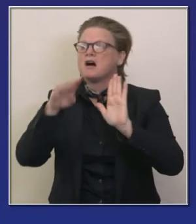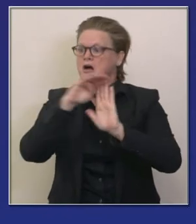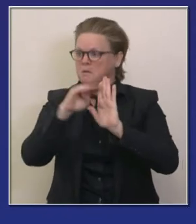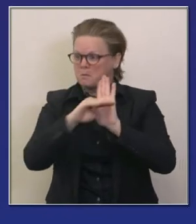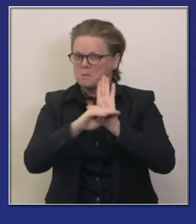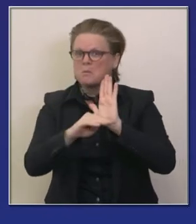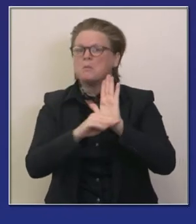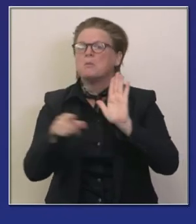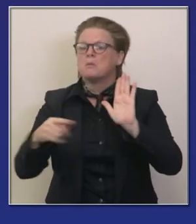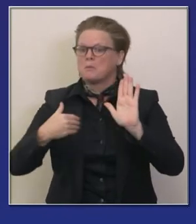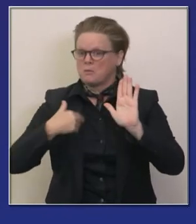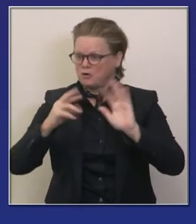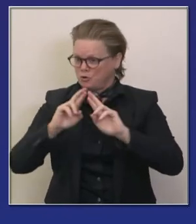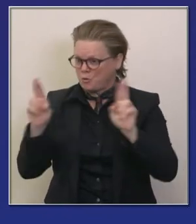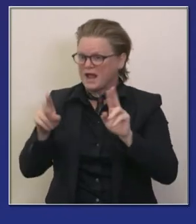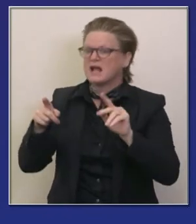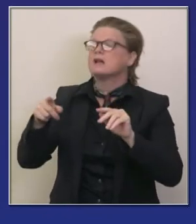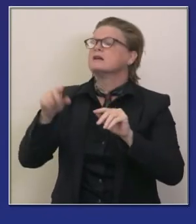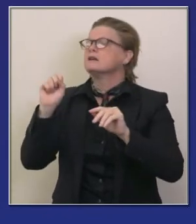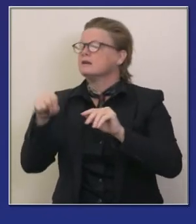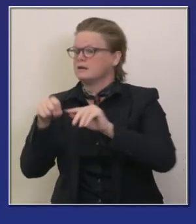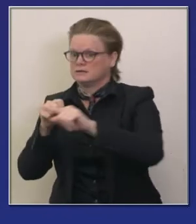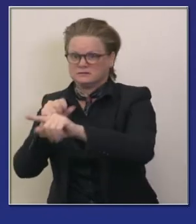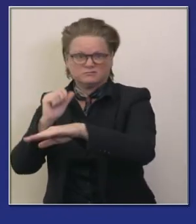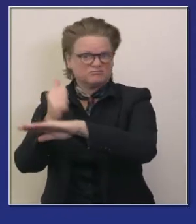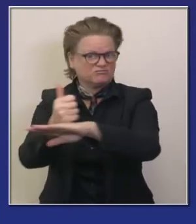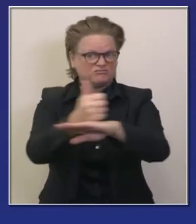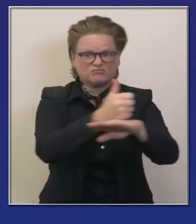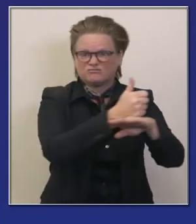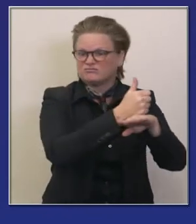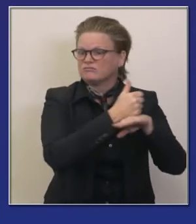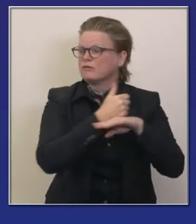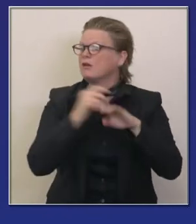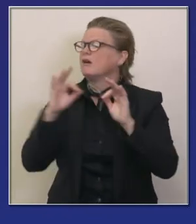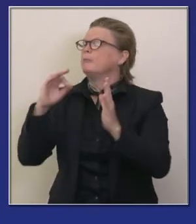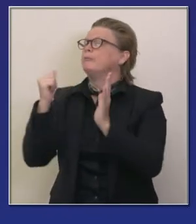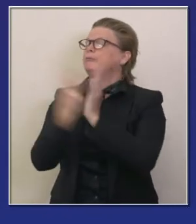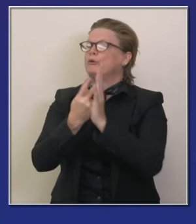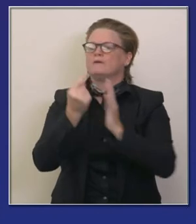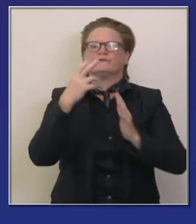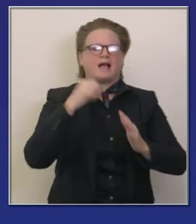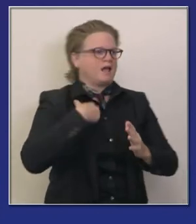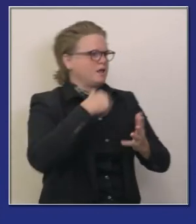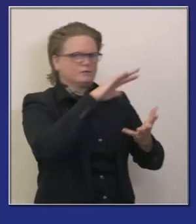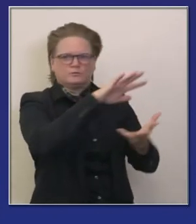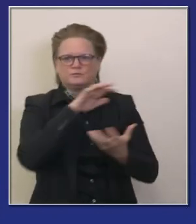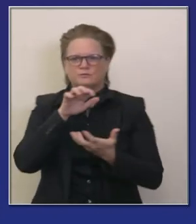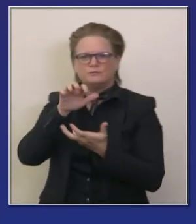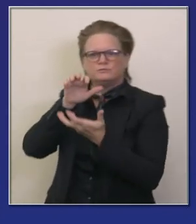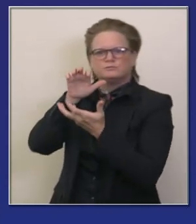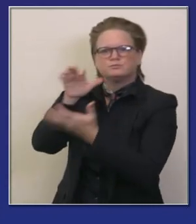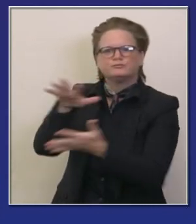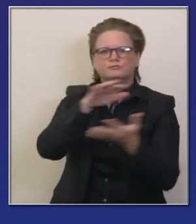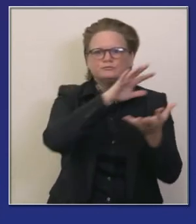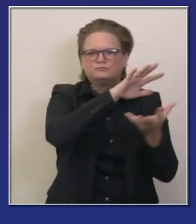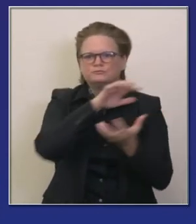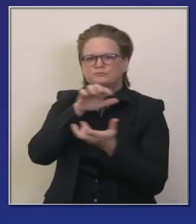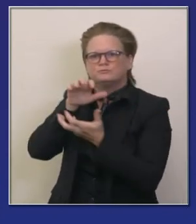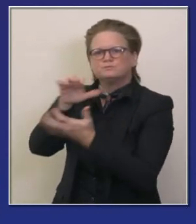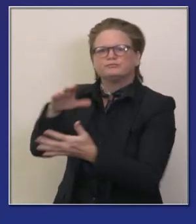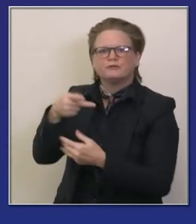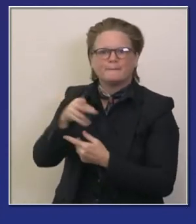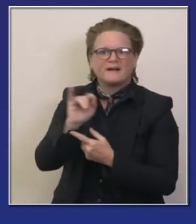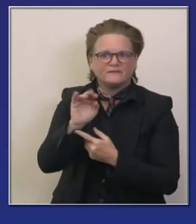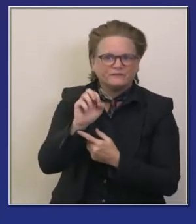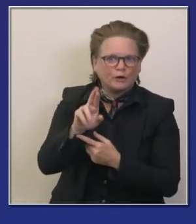finales de este mes principios de enero de un pedido suplementario adicional de almacenaje